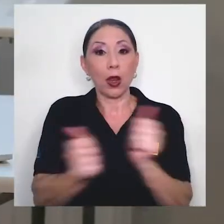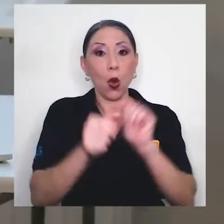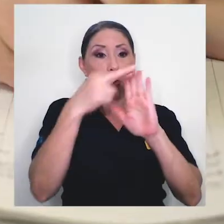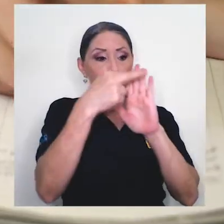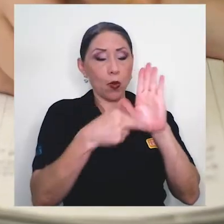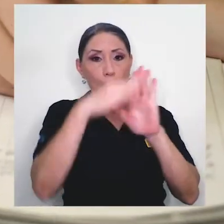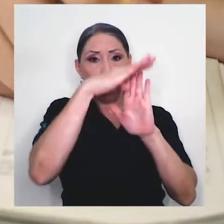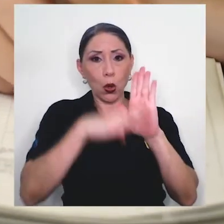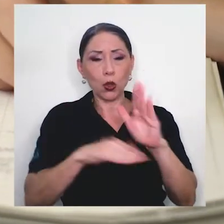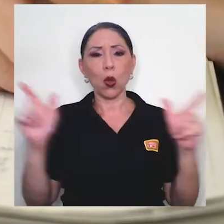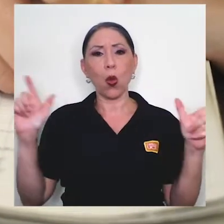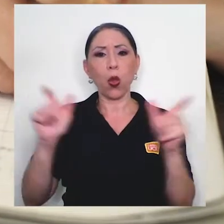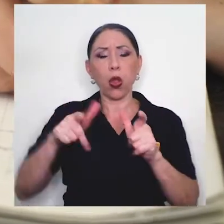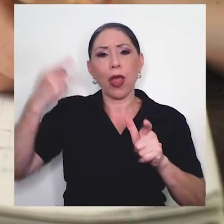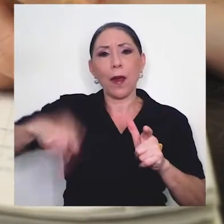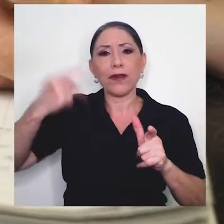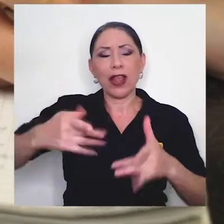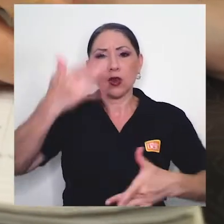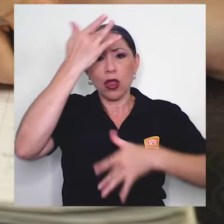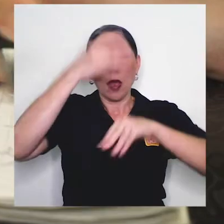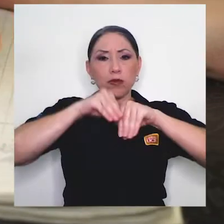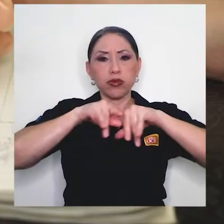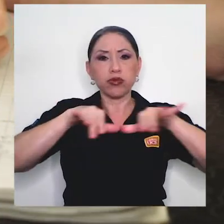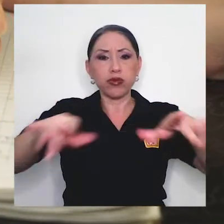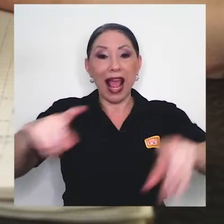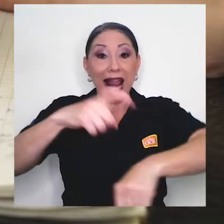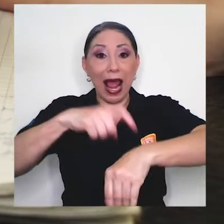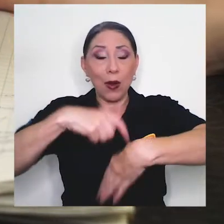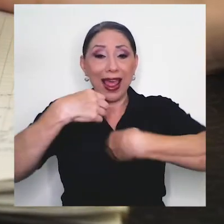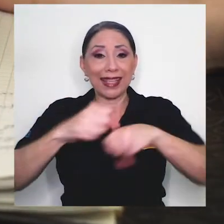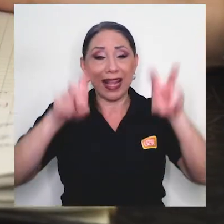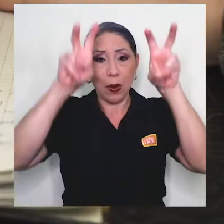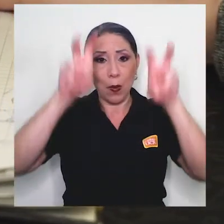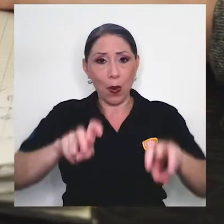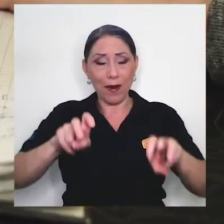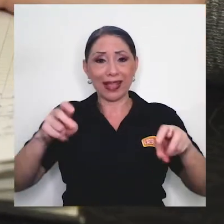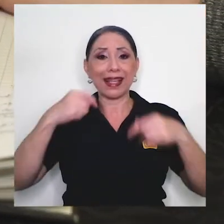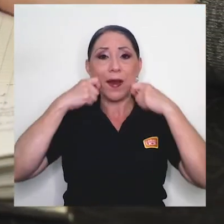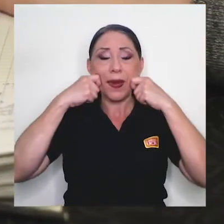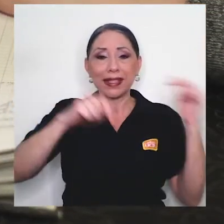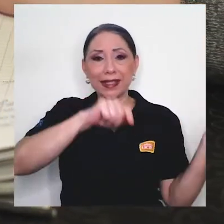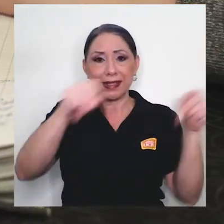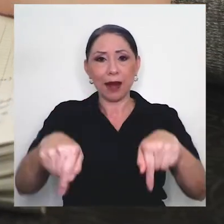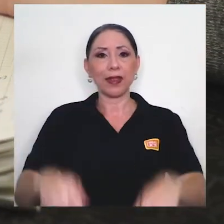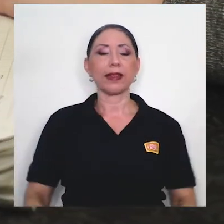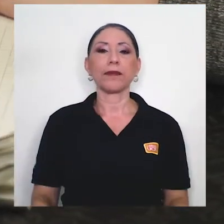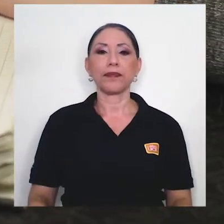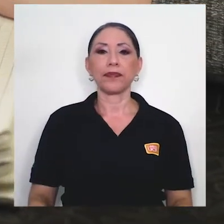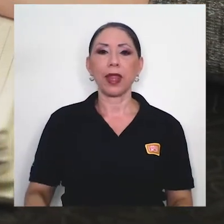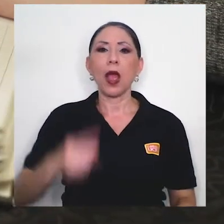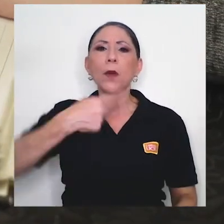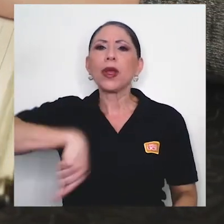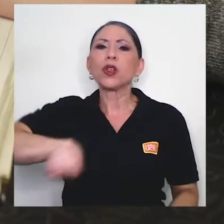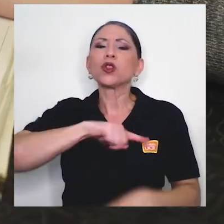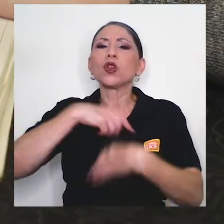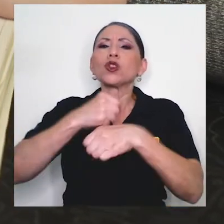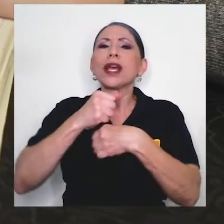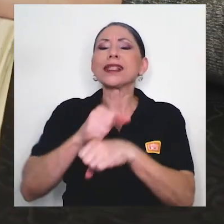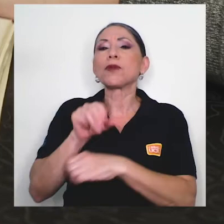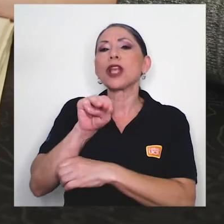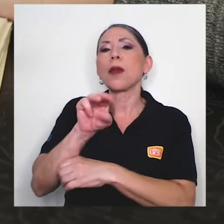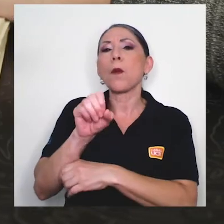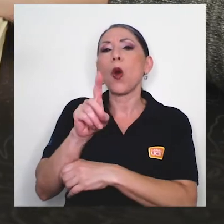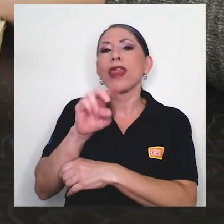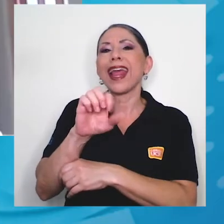protocolos, se minimice el riesgo de contagio a la hora de aplicar las pruebas presencialmente. Lo que hacemos en la parte de